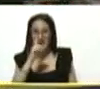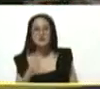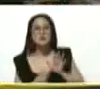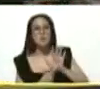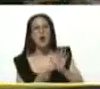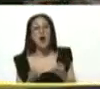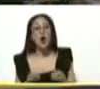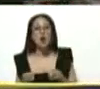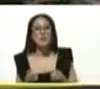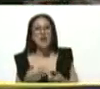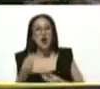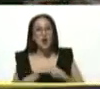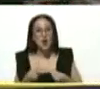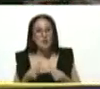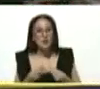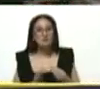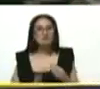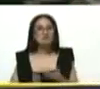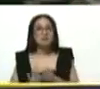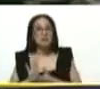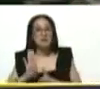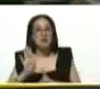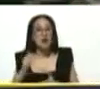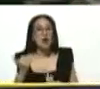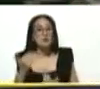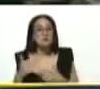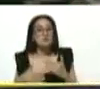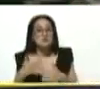economía, bueno, a nivel comercial está caliente.